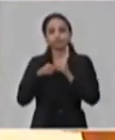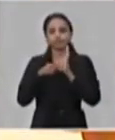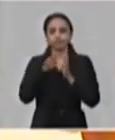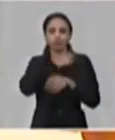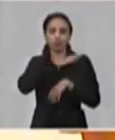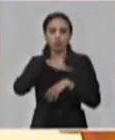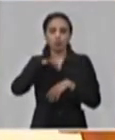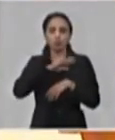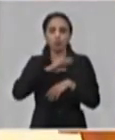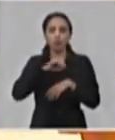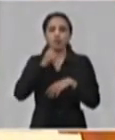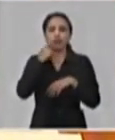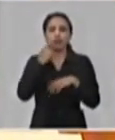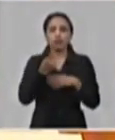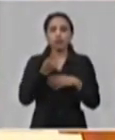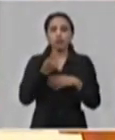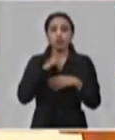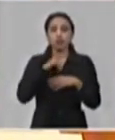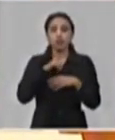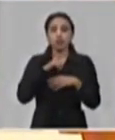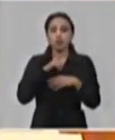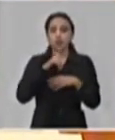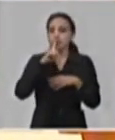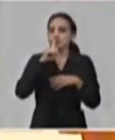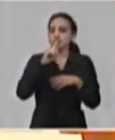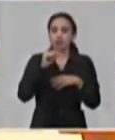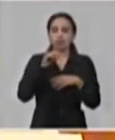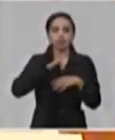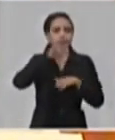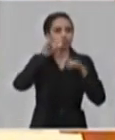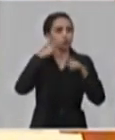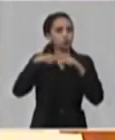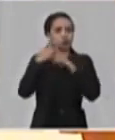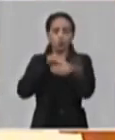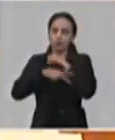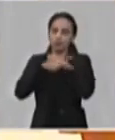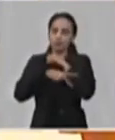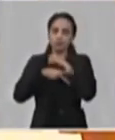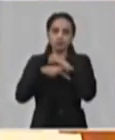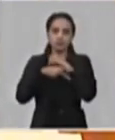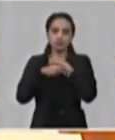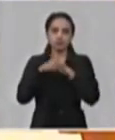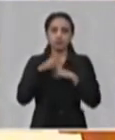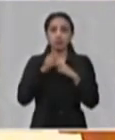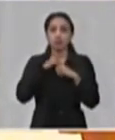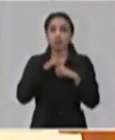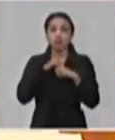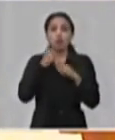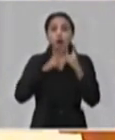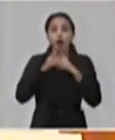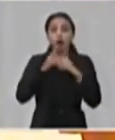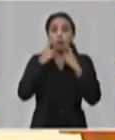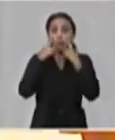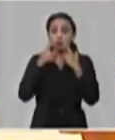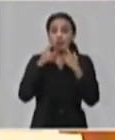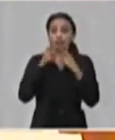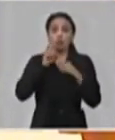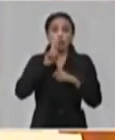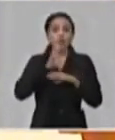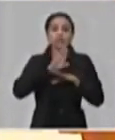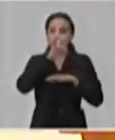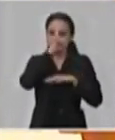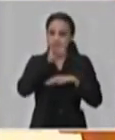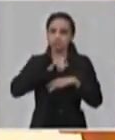limitar las salidas al exterior a aquellos que pueda ser imprescindible. Es una recomendación